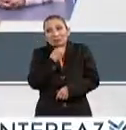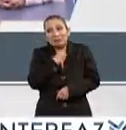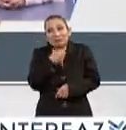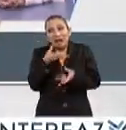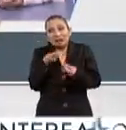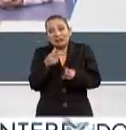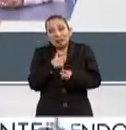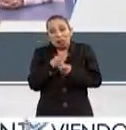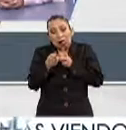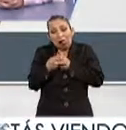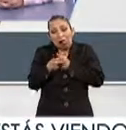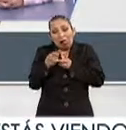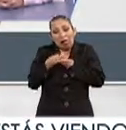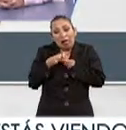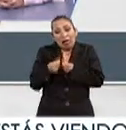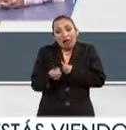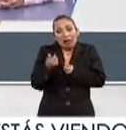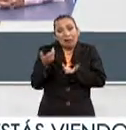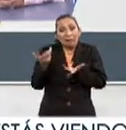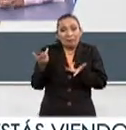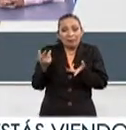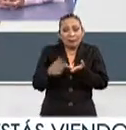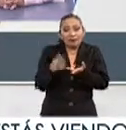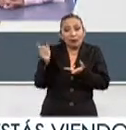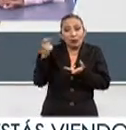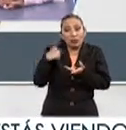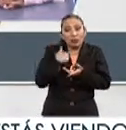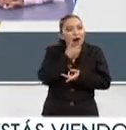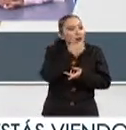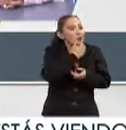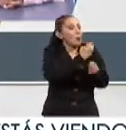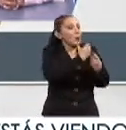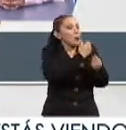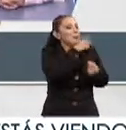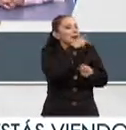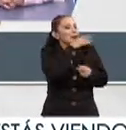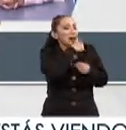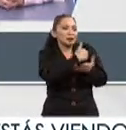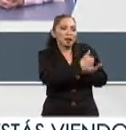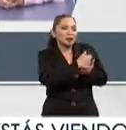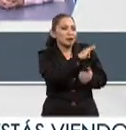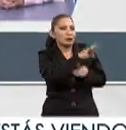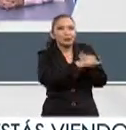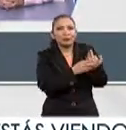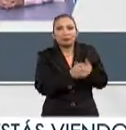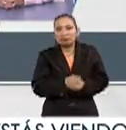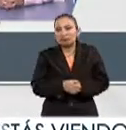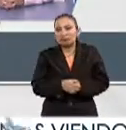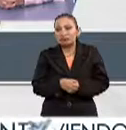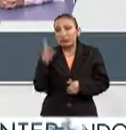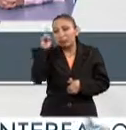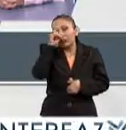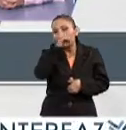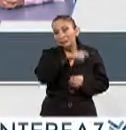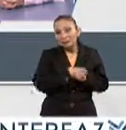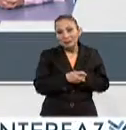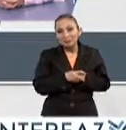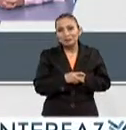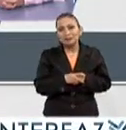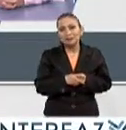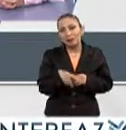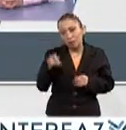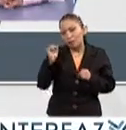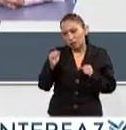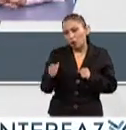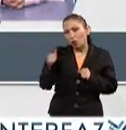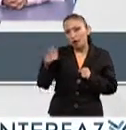tus gastos tú solita los tienes que afrontar, y cuando estás acostumbrada a que a tus papás te hagan todo, es muy... Claro, pero estoy